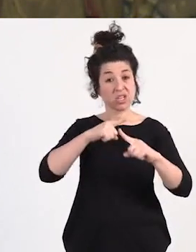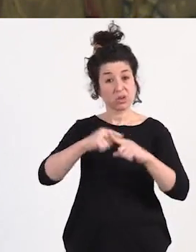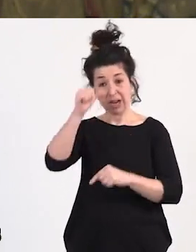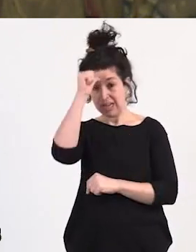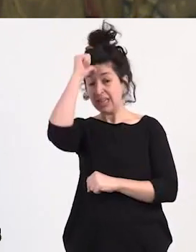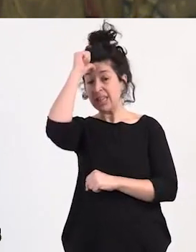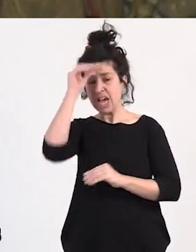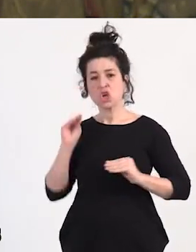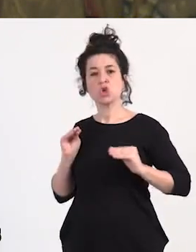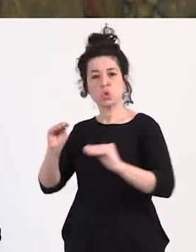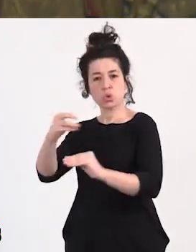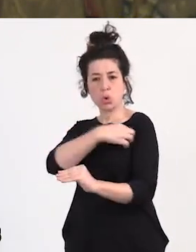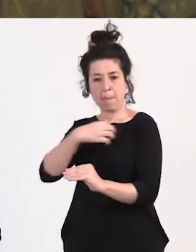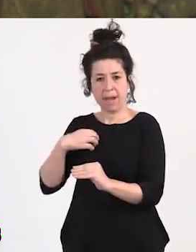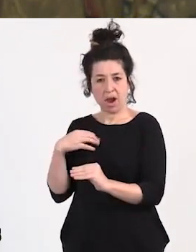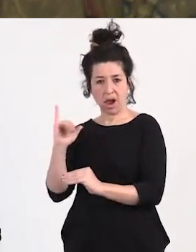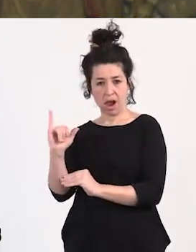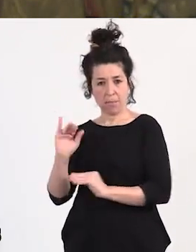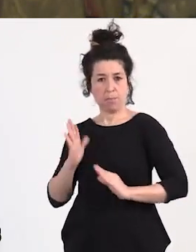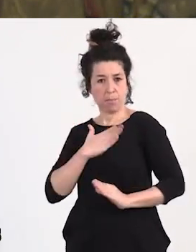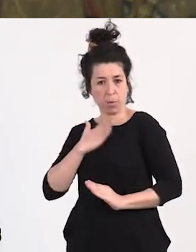porque ha sido tanto